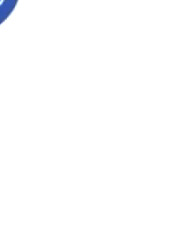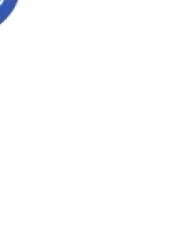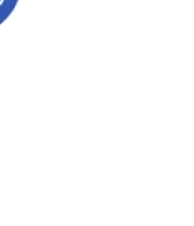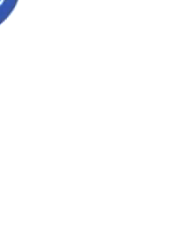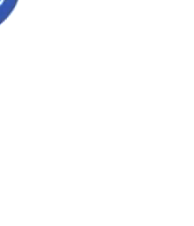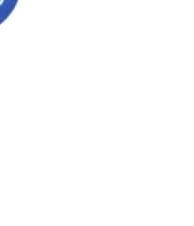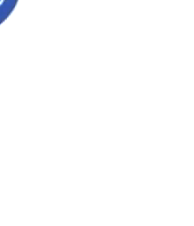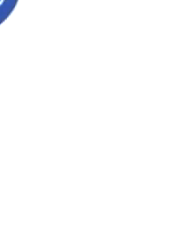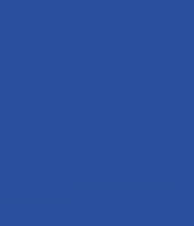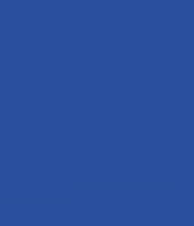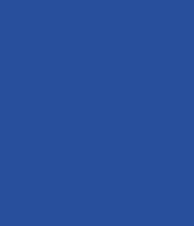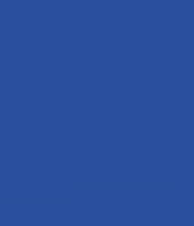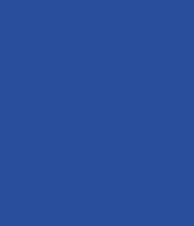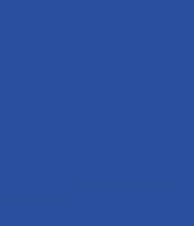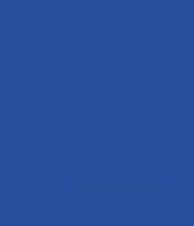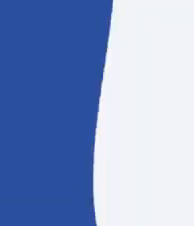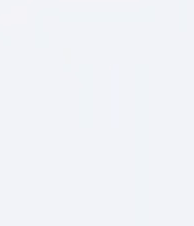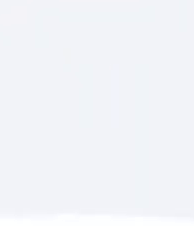¡Aprendo en casa!